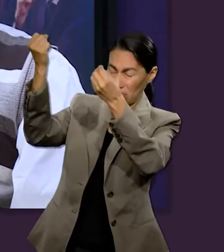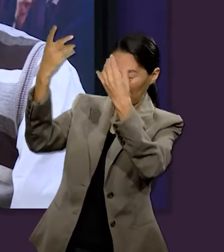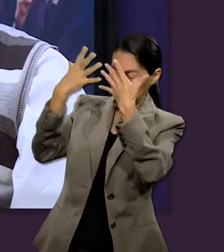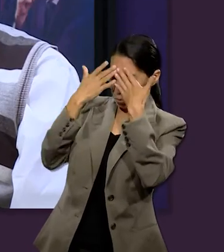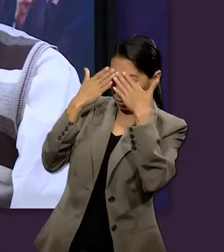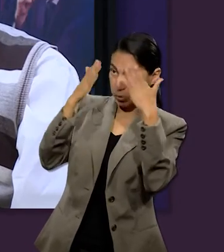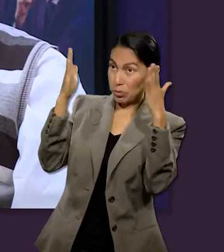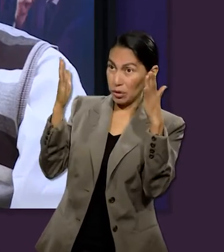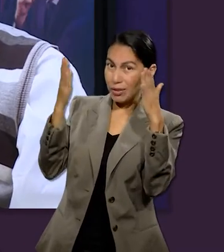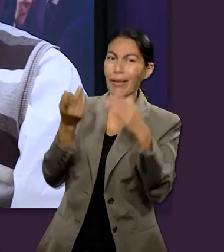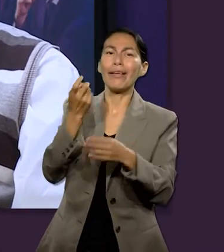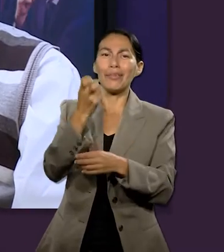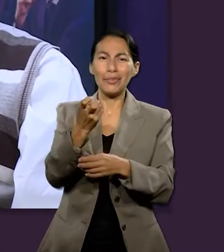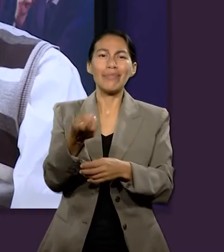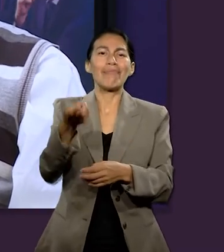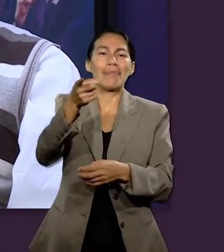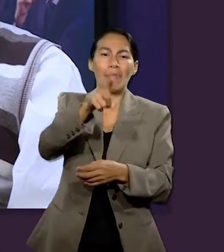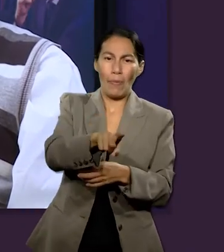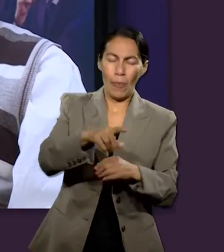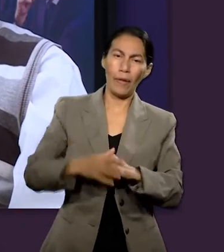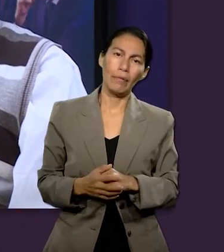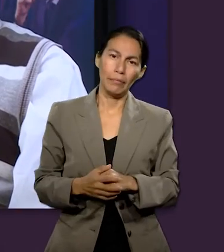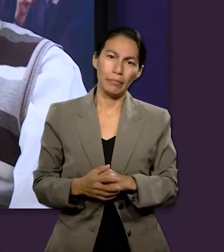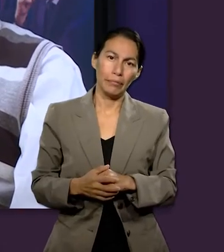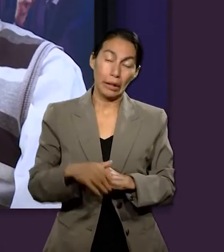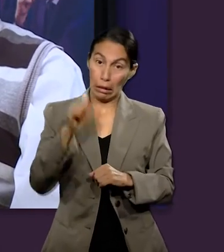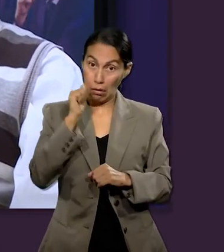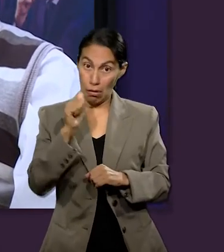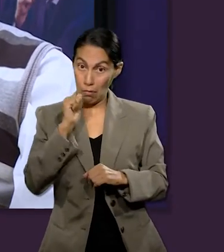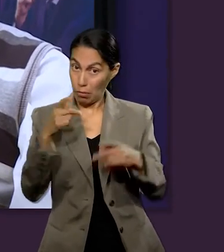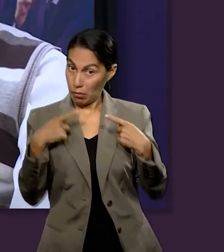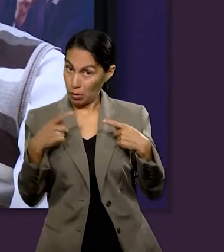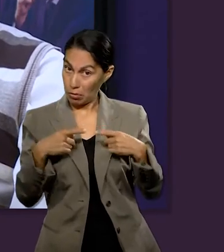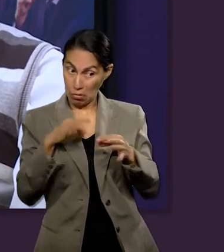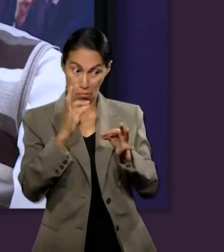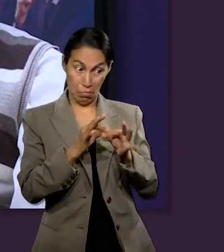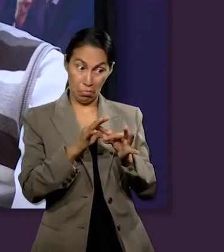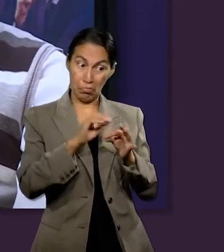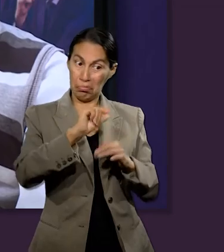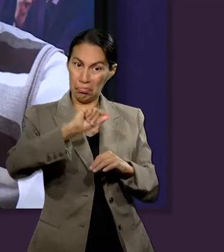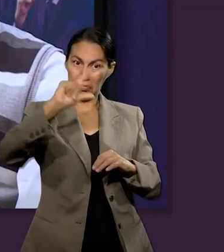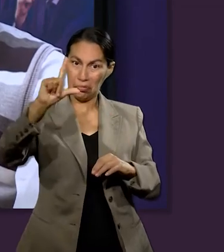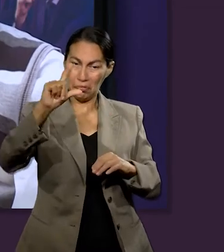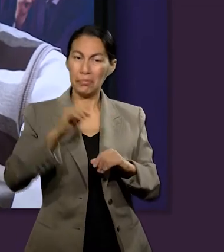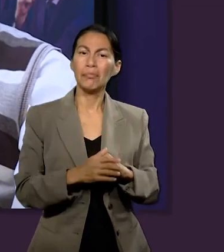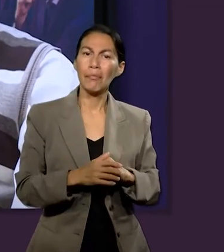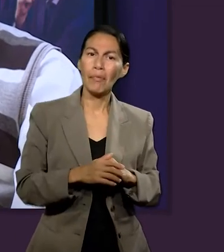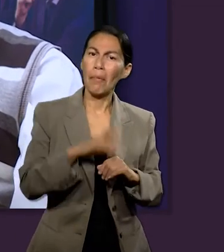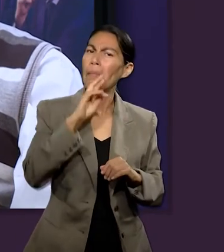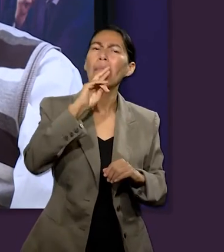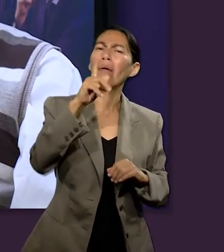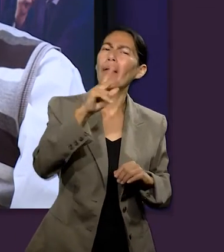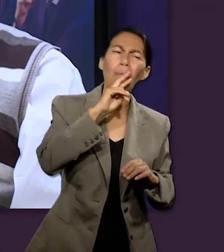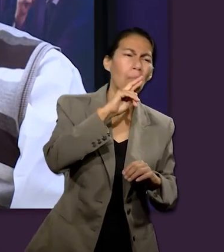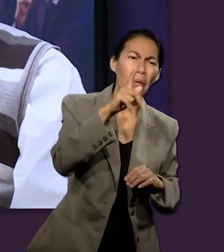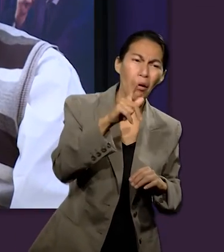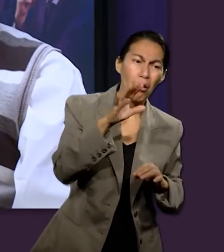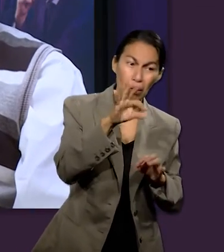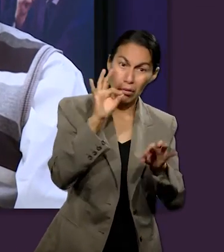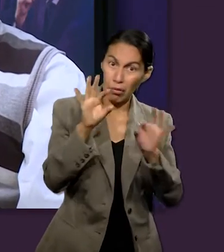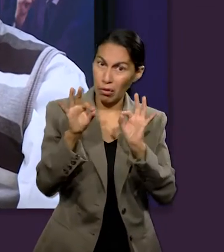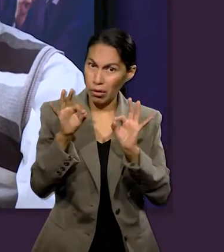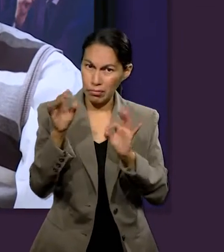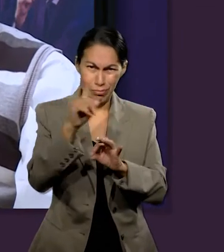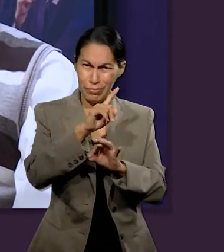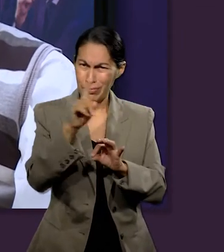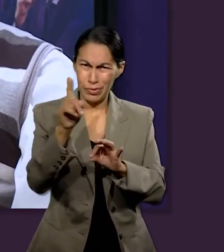capacita y entonces nos envía. No siempre elige desde luego a los más preparados, no elige a lo